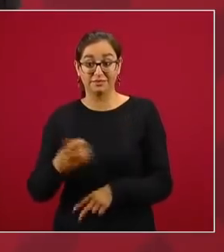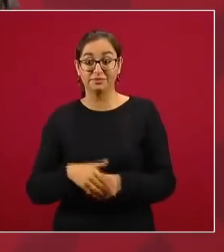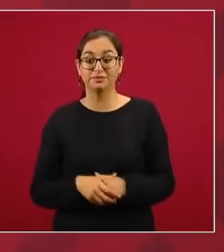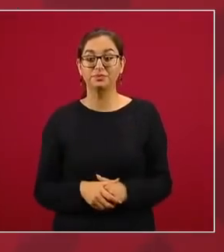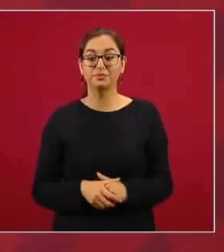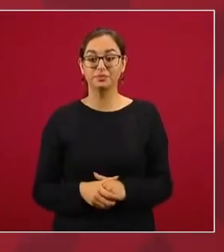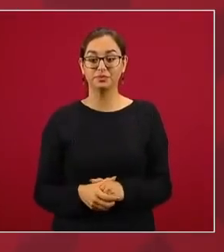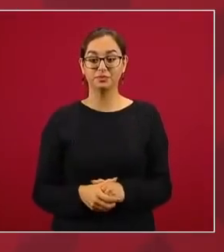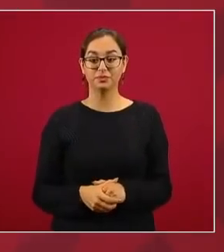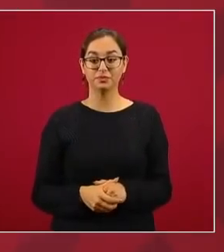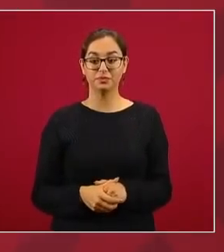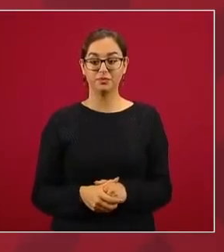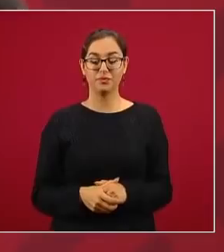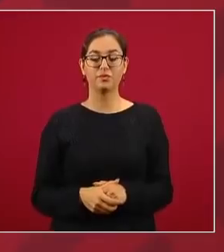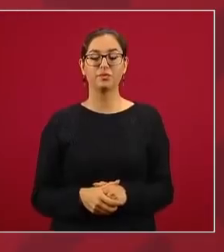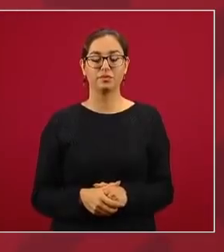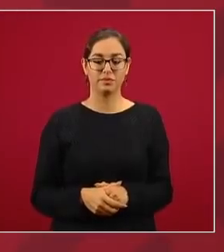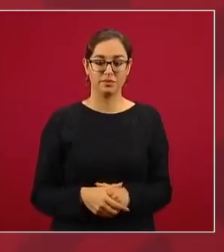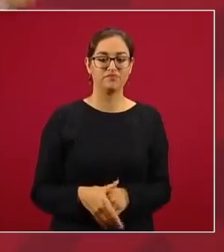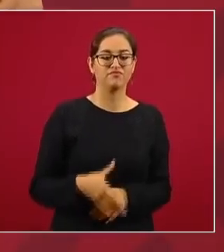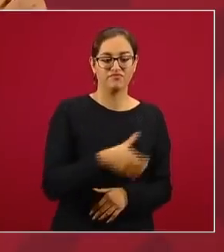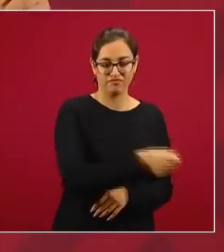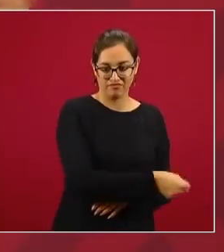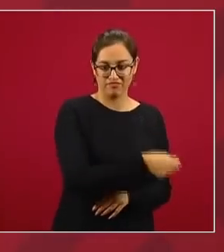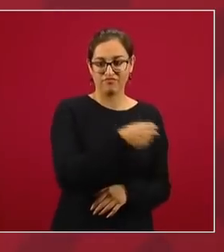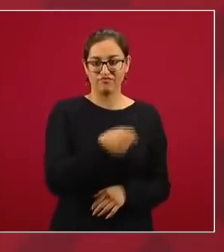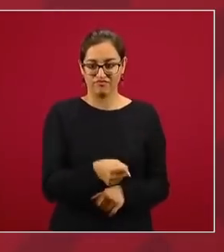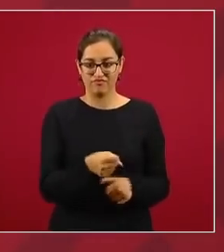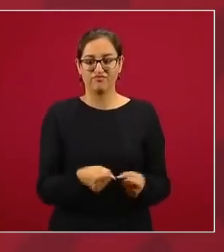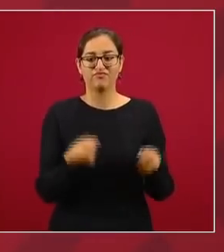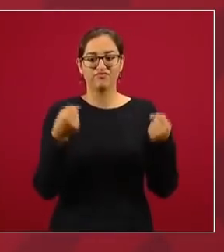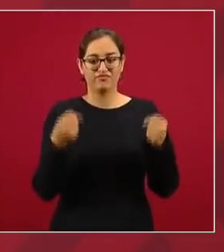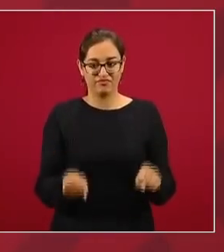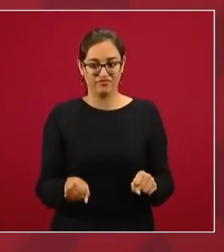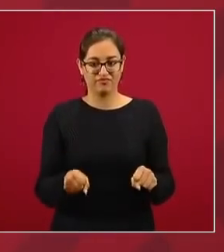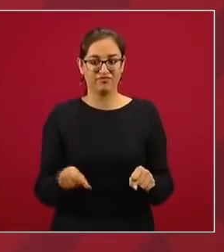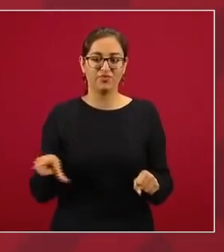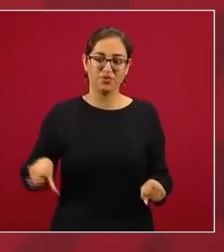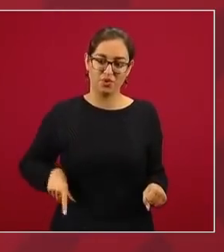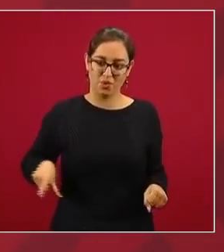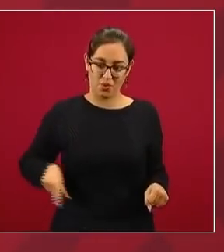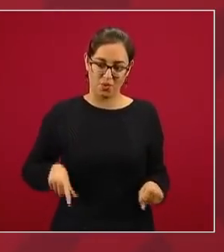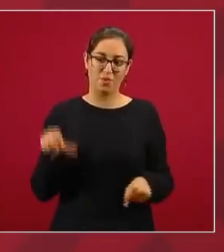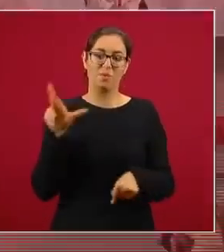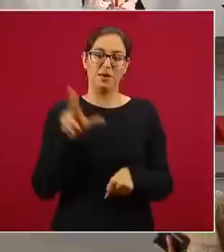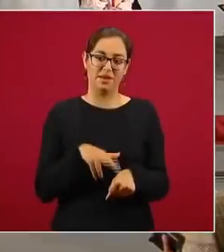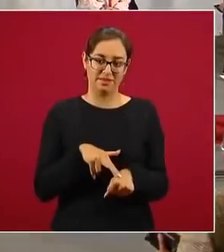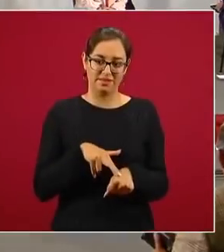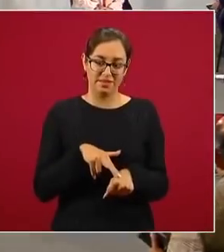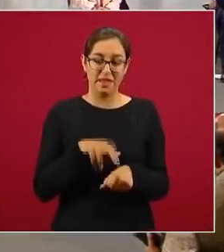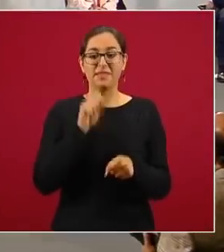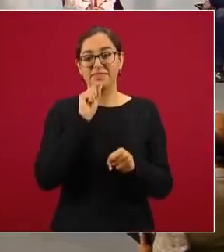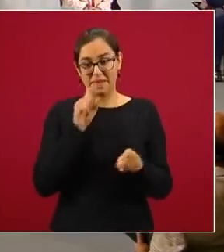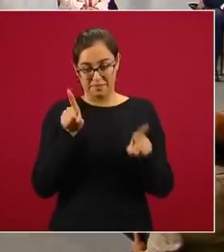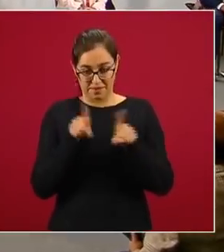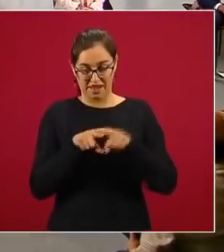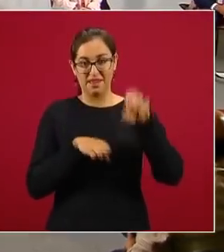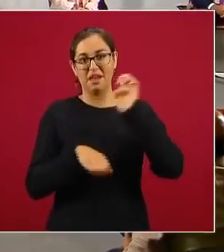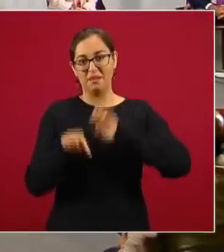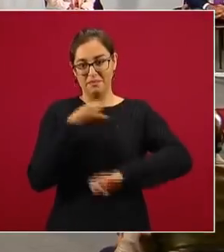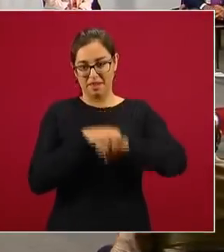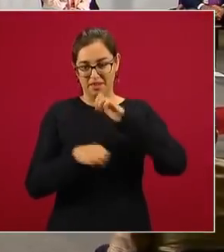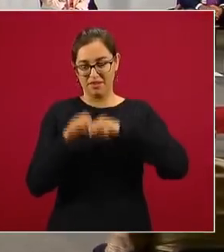al que impusieron y fue gobernador y embajador de Costa Rica